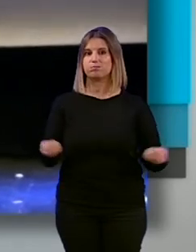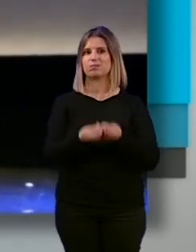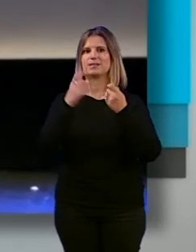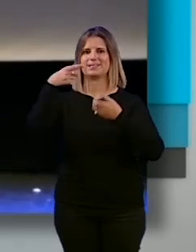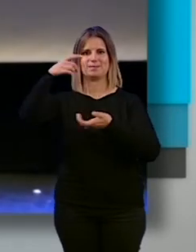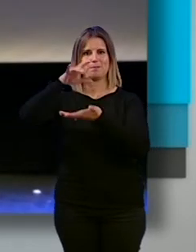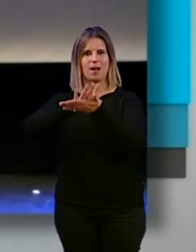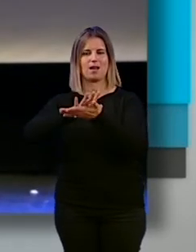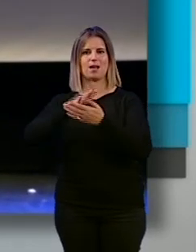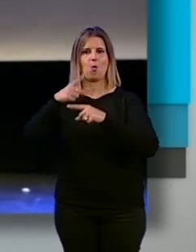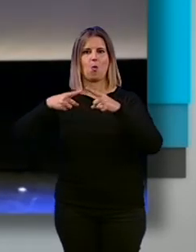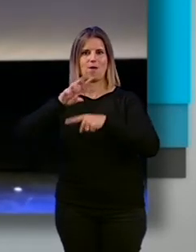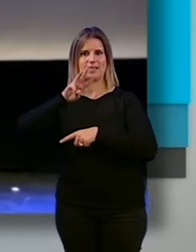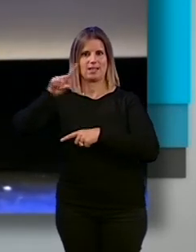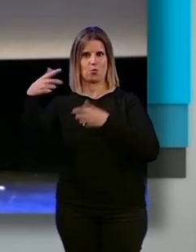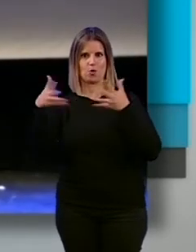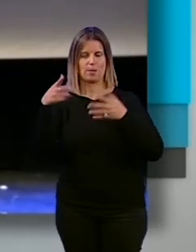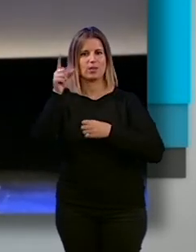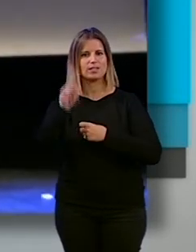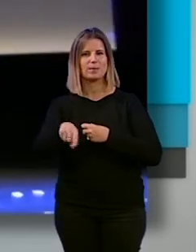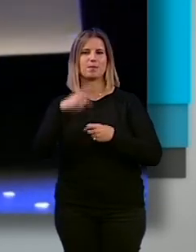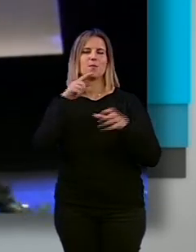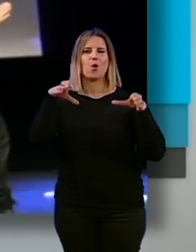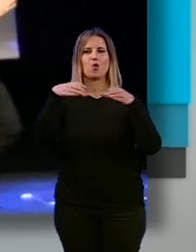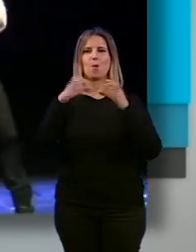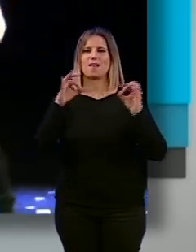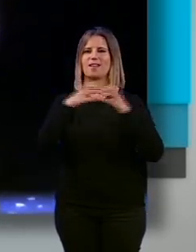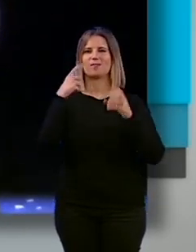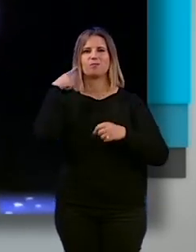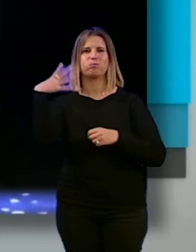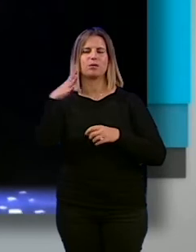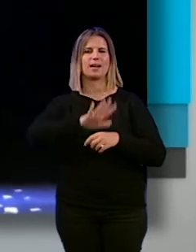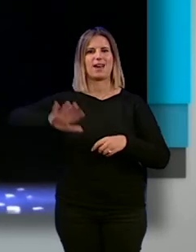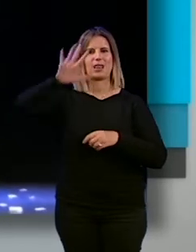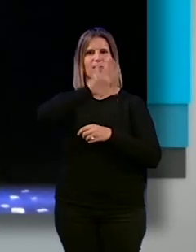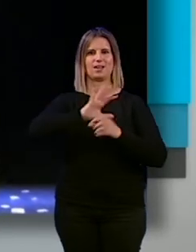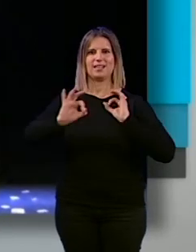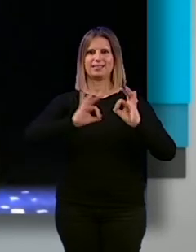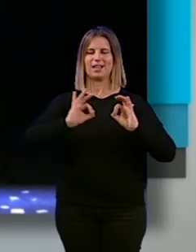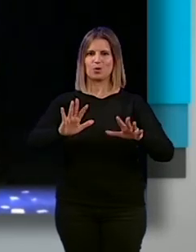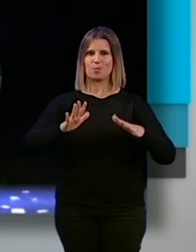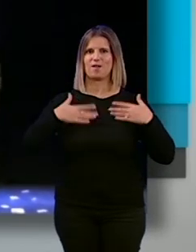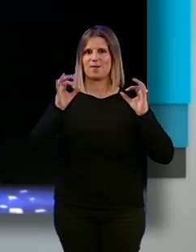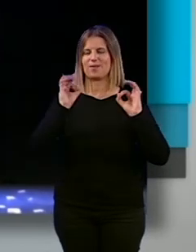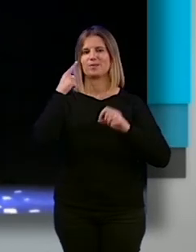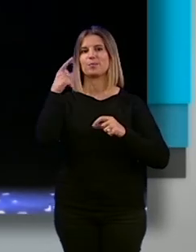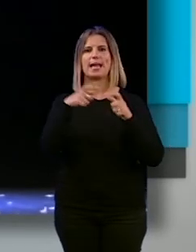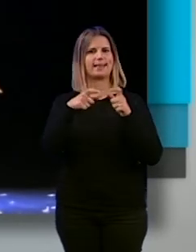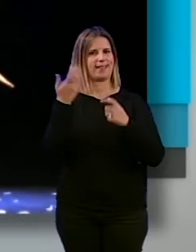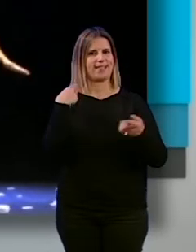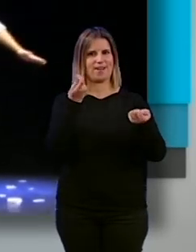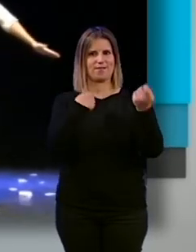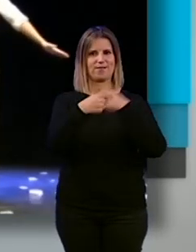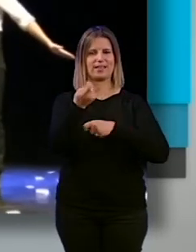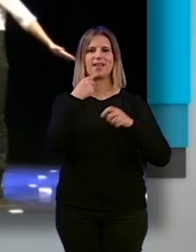Málaga el jueves 31 de marzo la tetera Impro es una compañía granadina de referencia a nivel nacional en el teatro de la improvisación y las entradas ya están a la